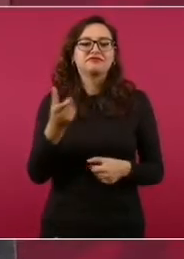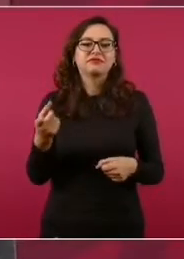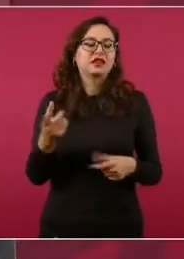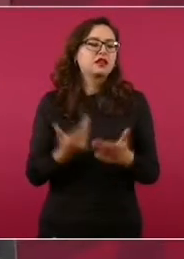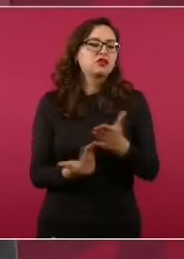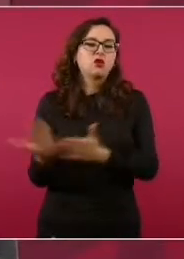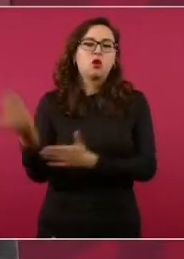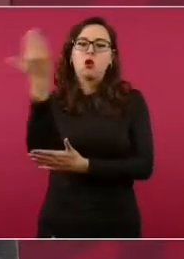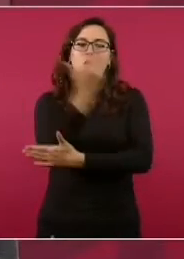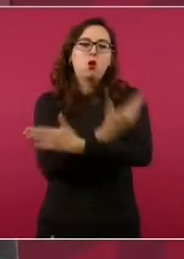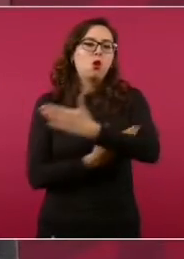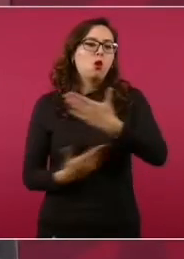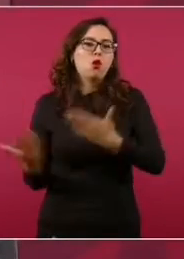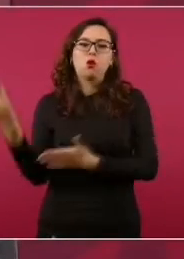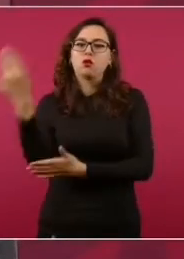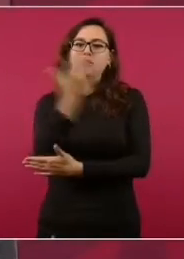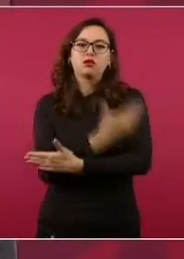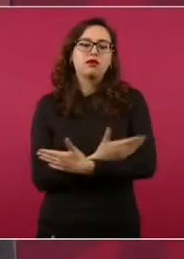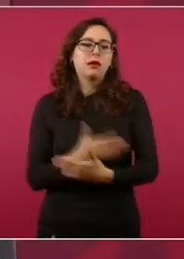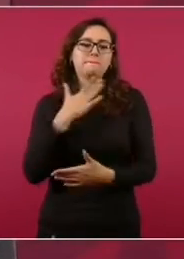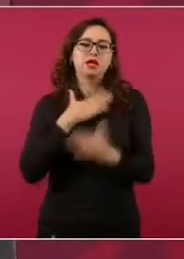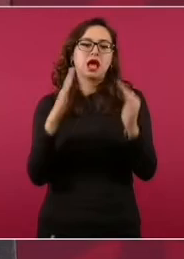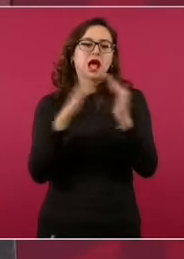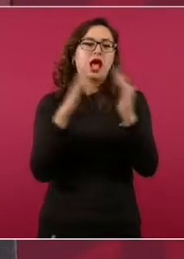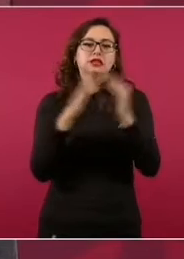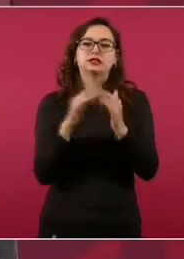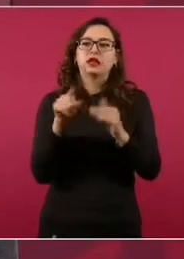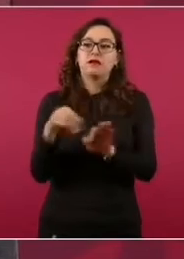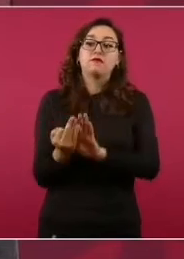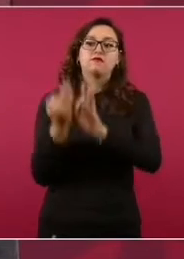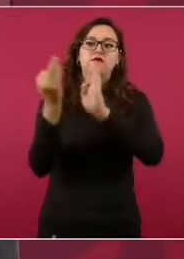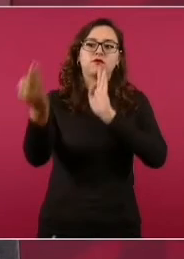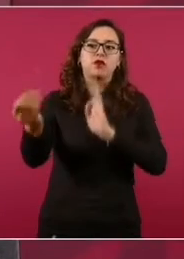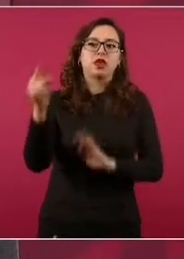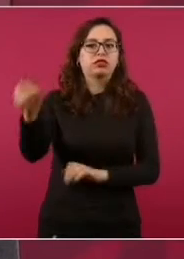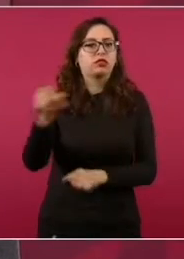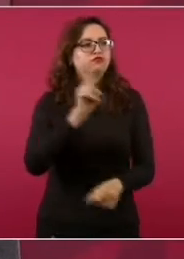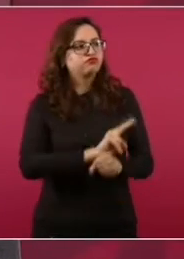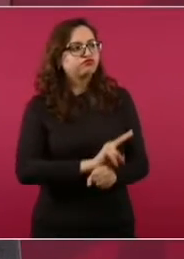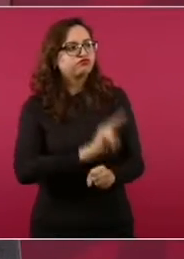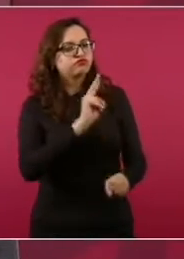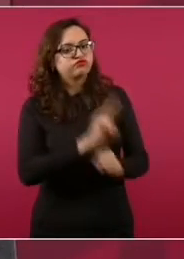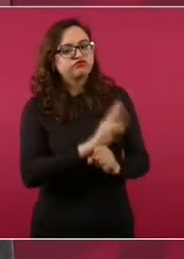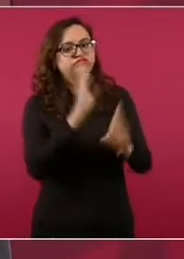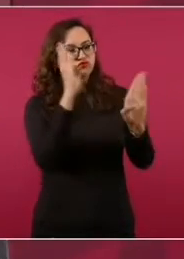vigilando, cuidando,